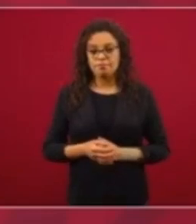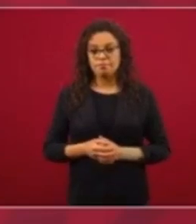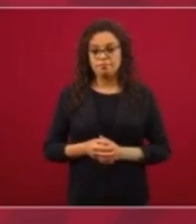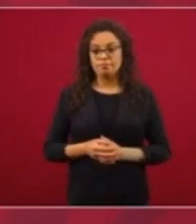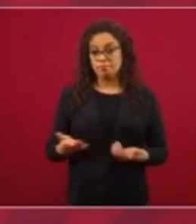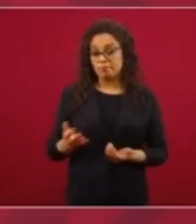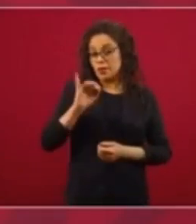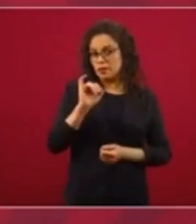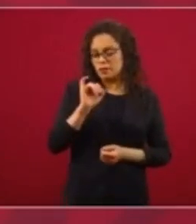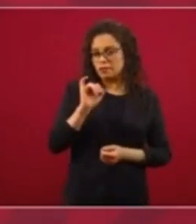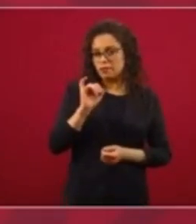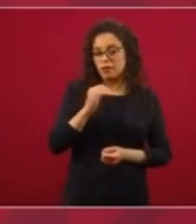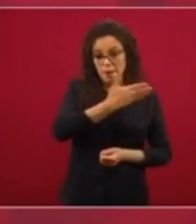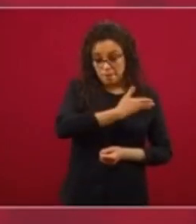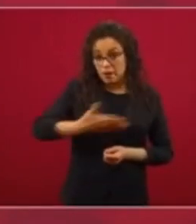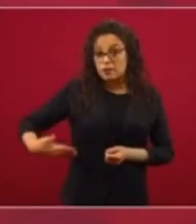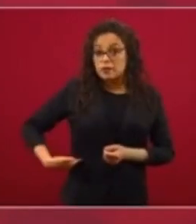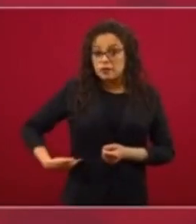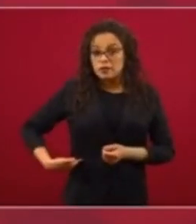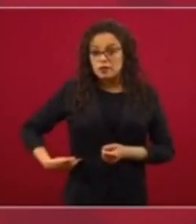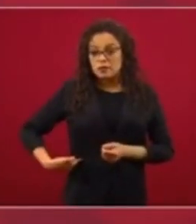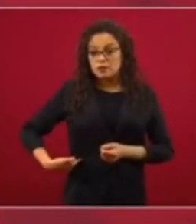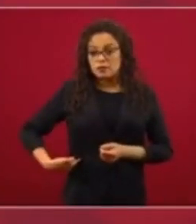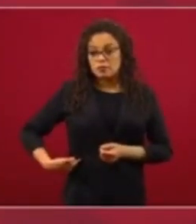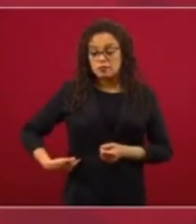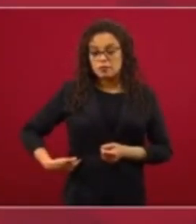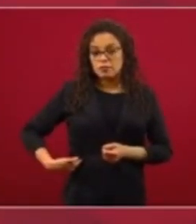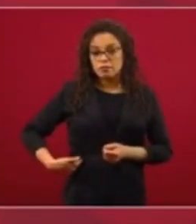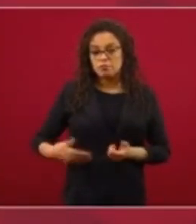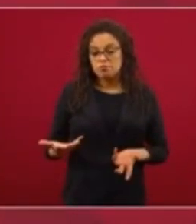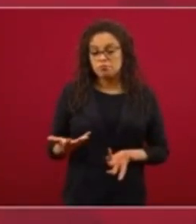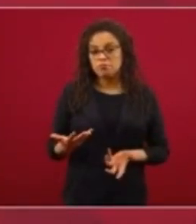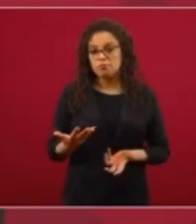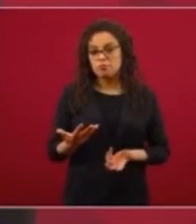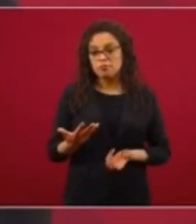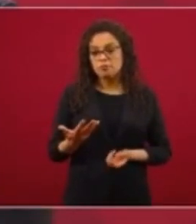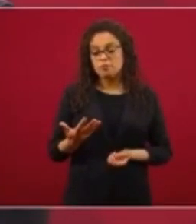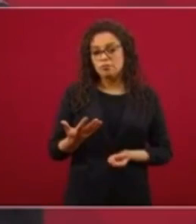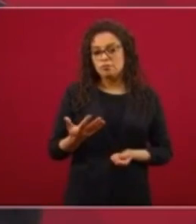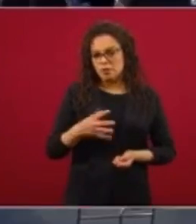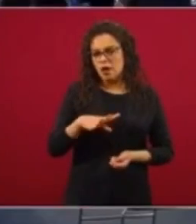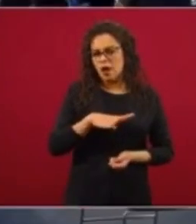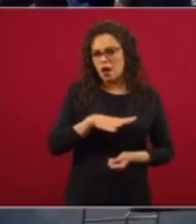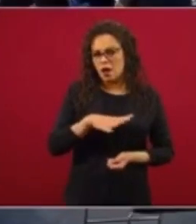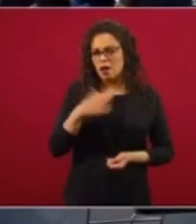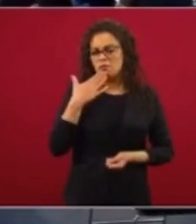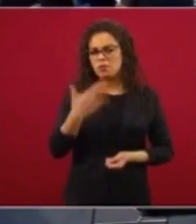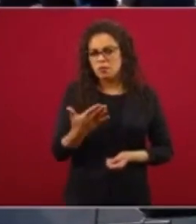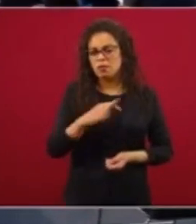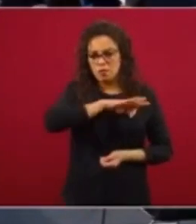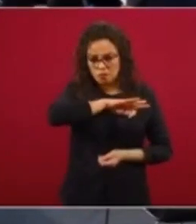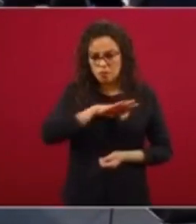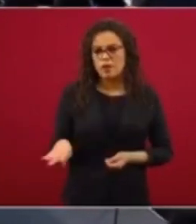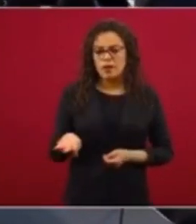tiene muchos márgenes para